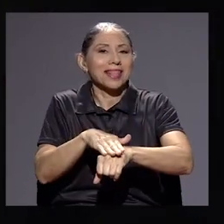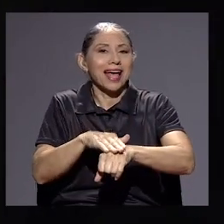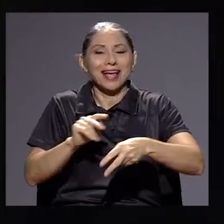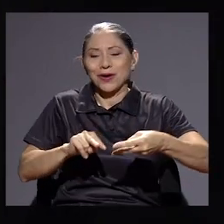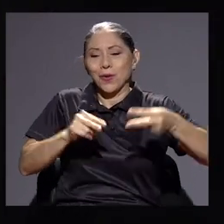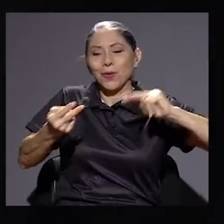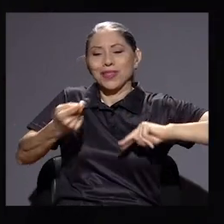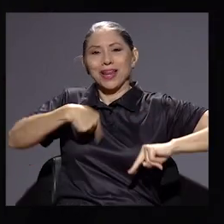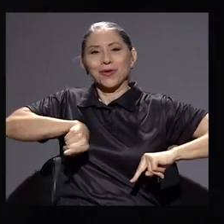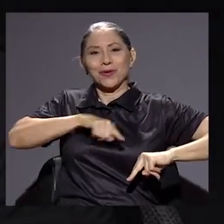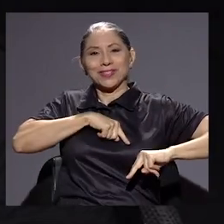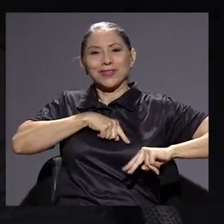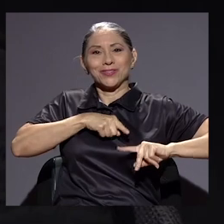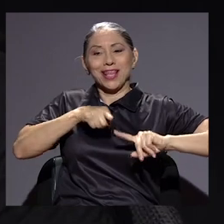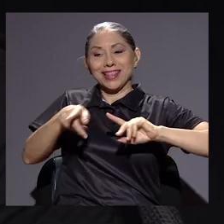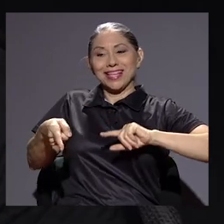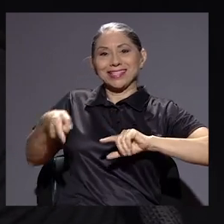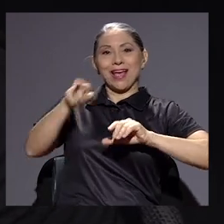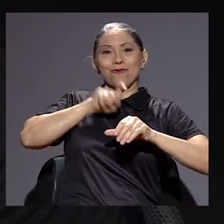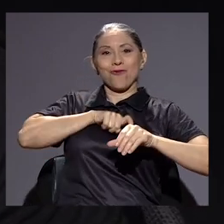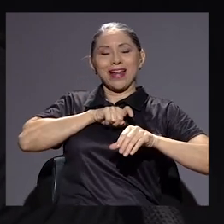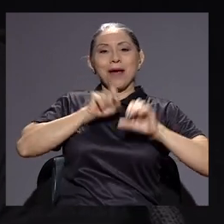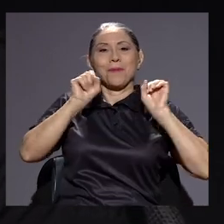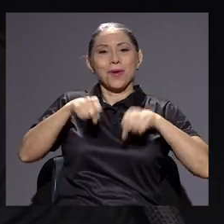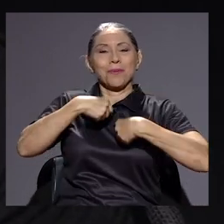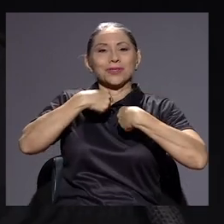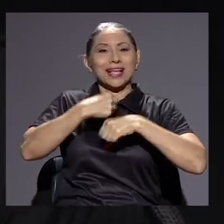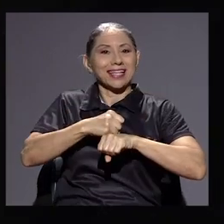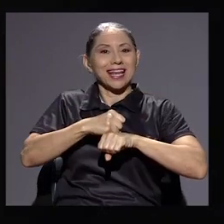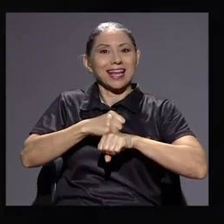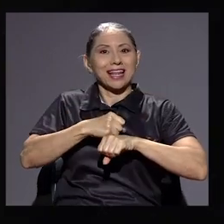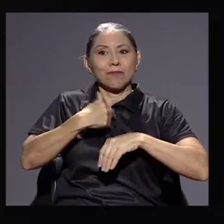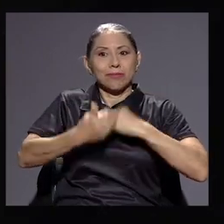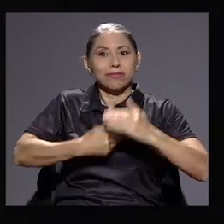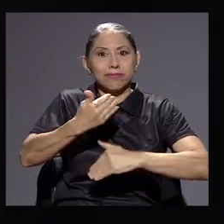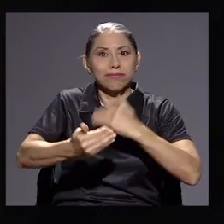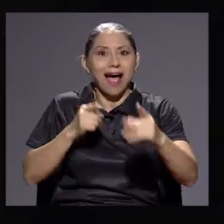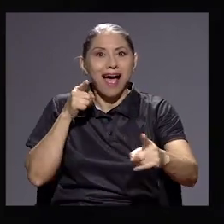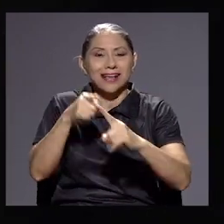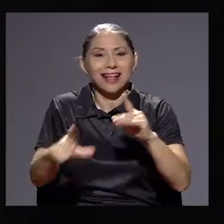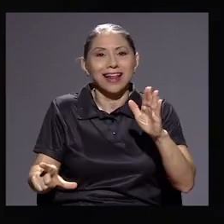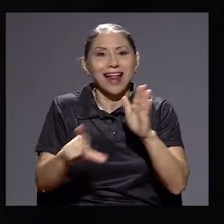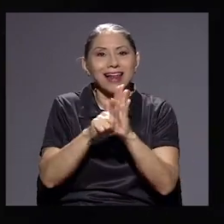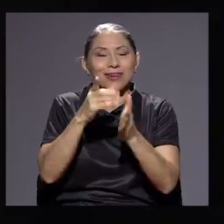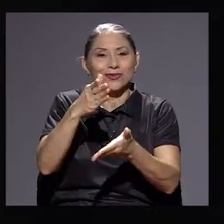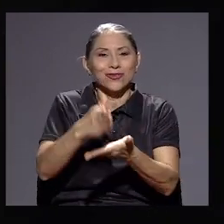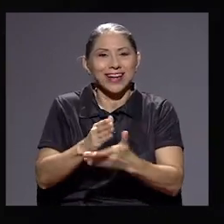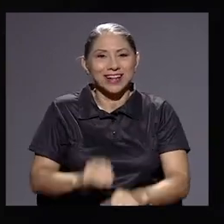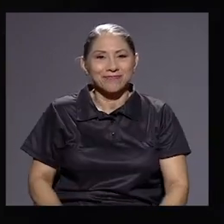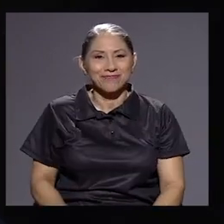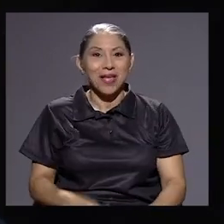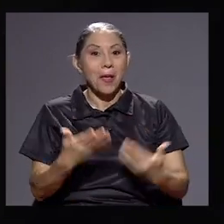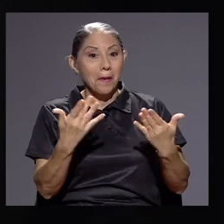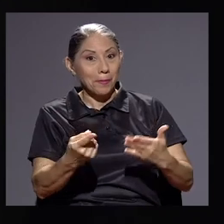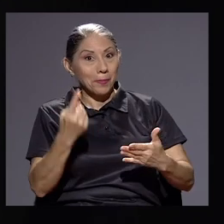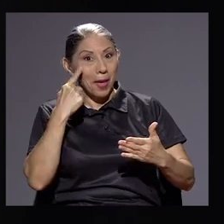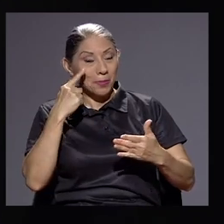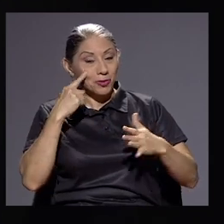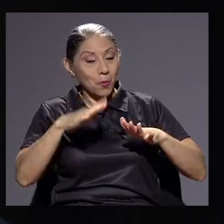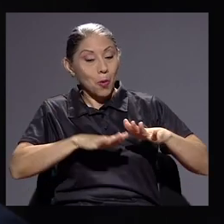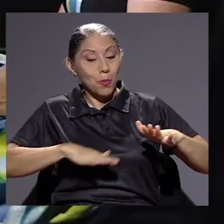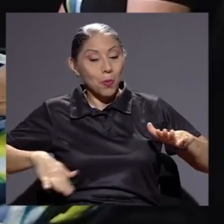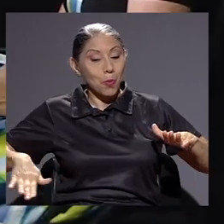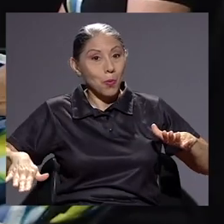¿verdad?, que desde afuera podemos hacer hasta lo que la ley no nos permite, hasta donde nos frene. Me voy quedar con esta imagen de 360, donde en este pastel tan